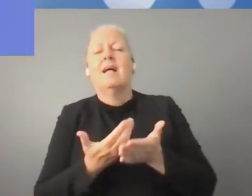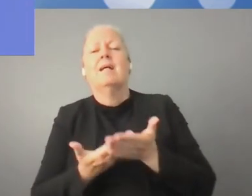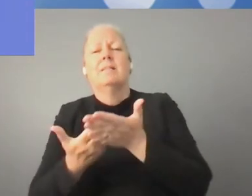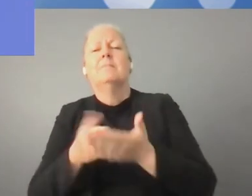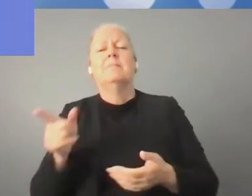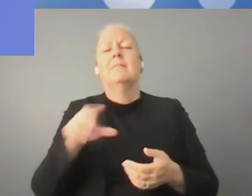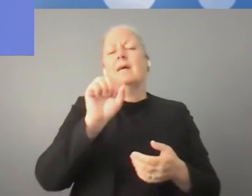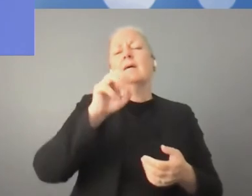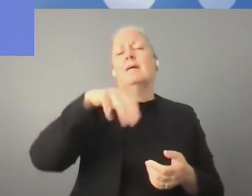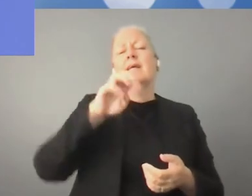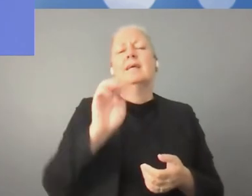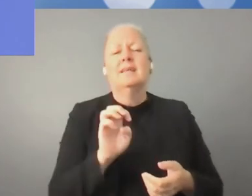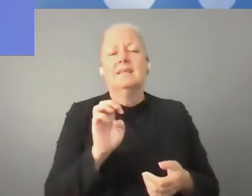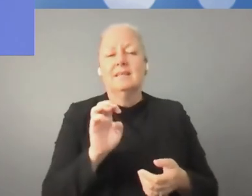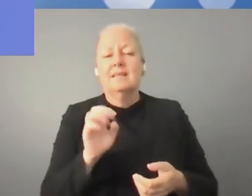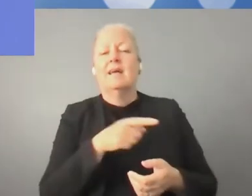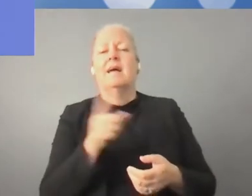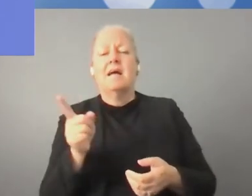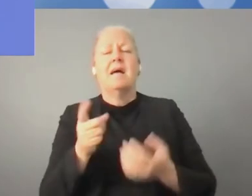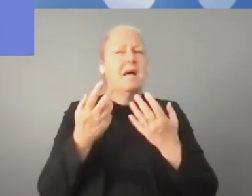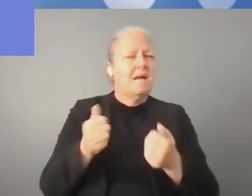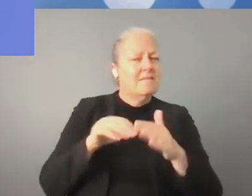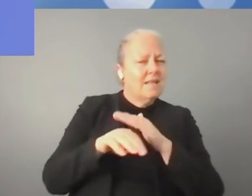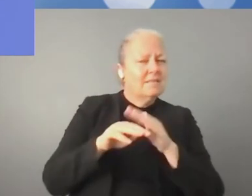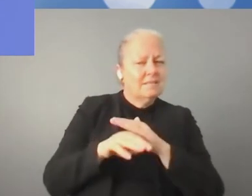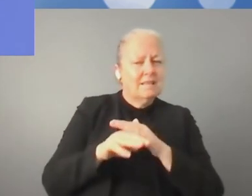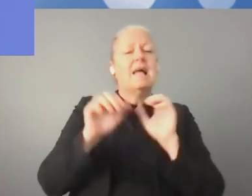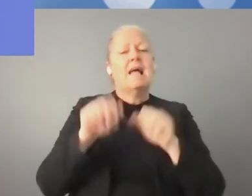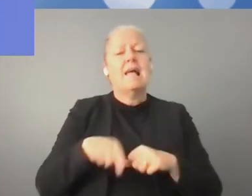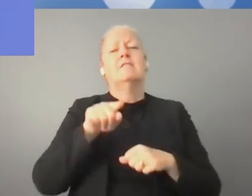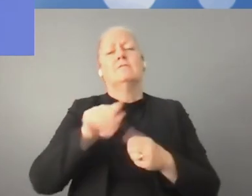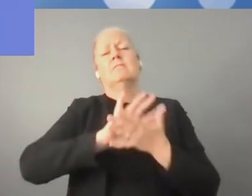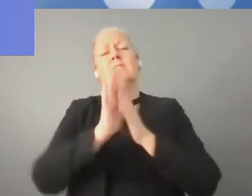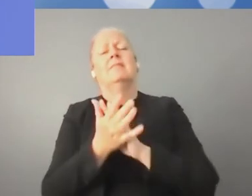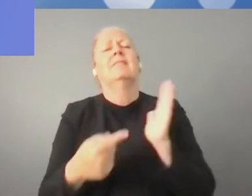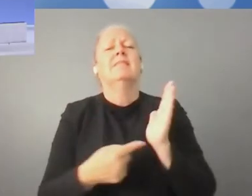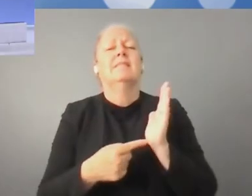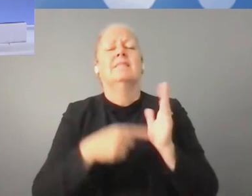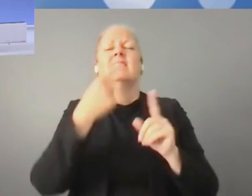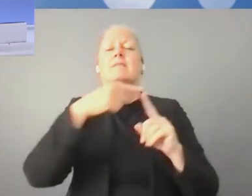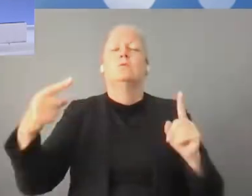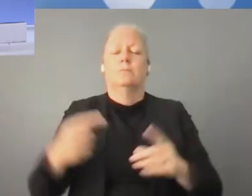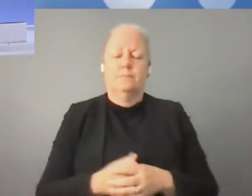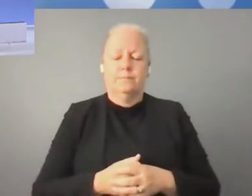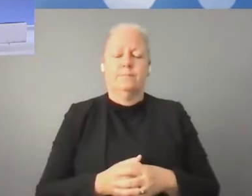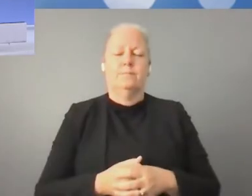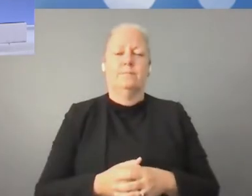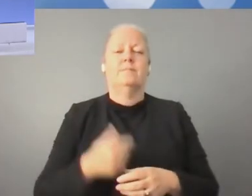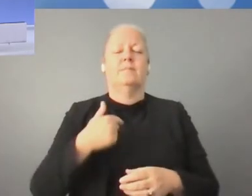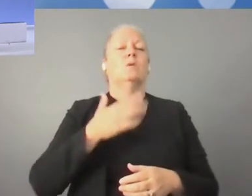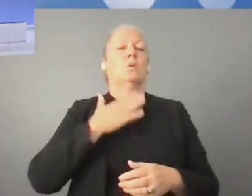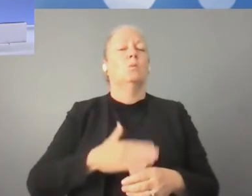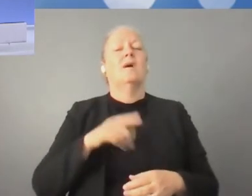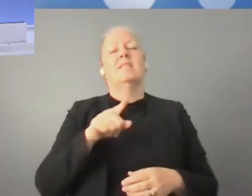beneficiarse de esta revolución digital. Muchas gracias por esta